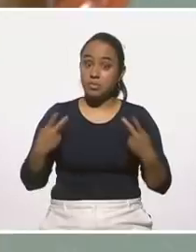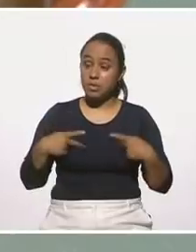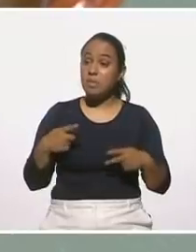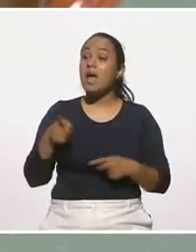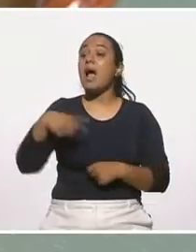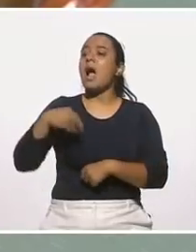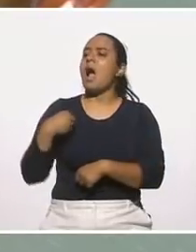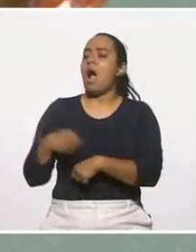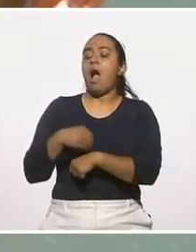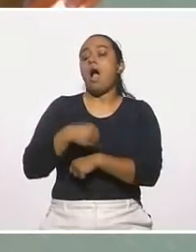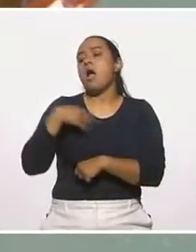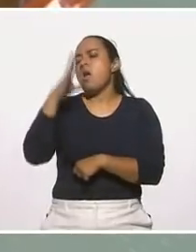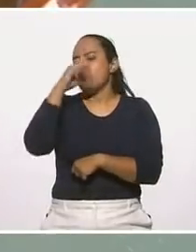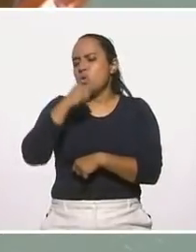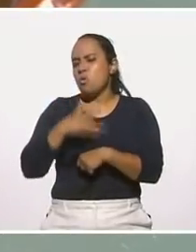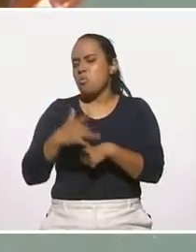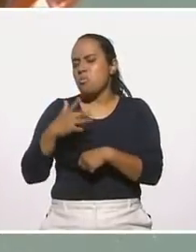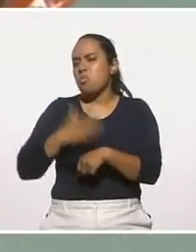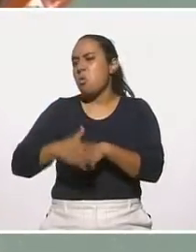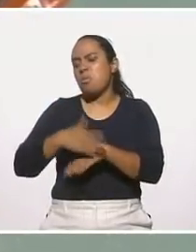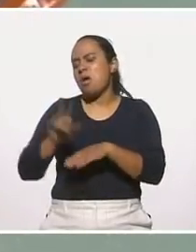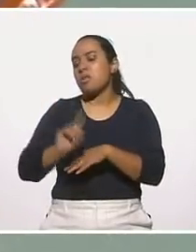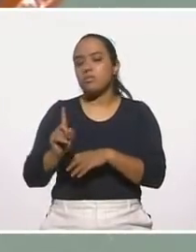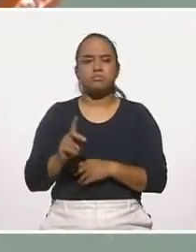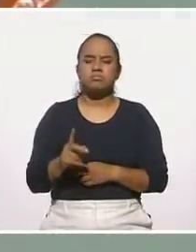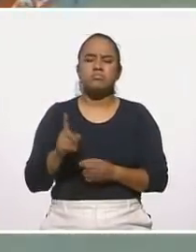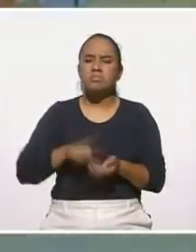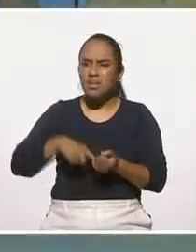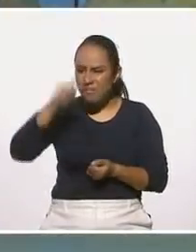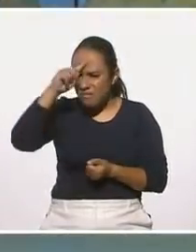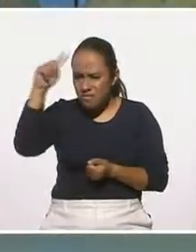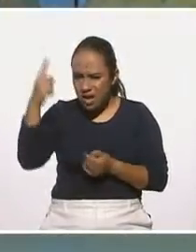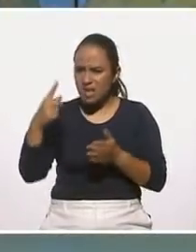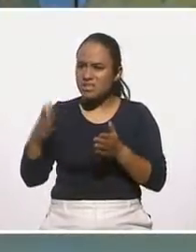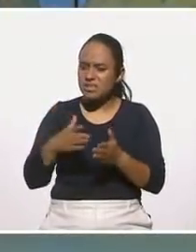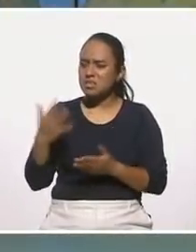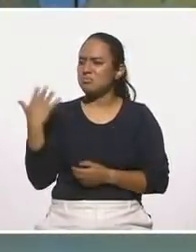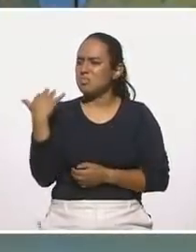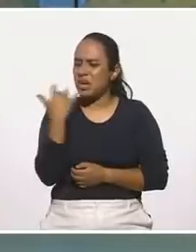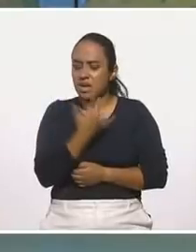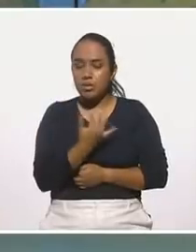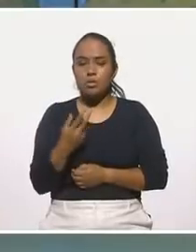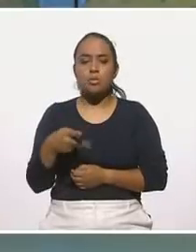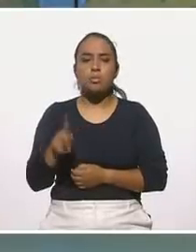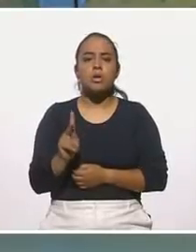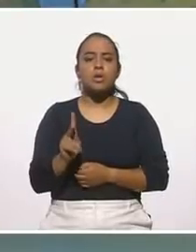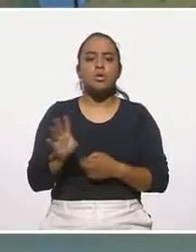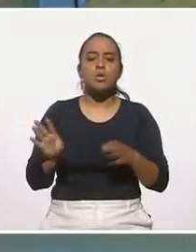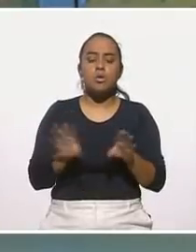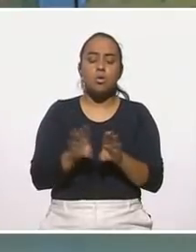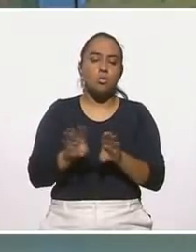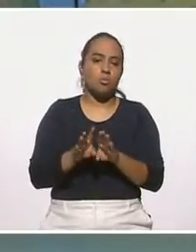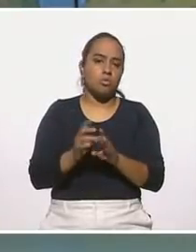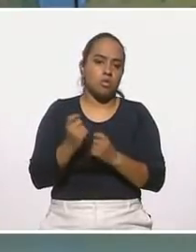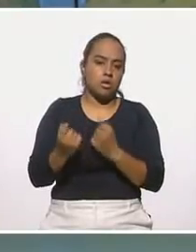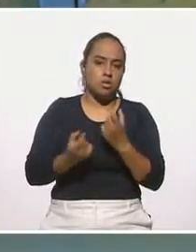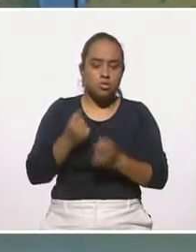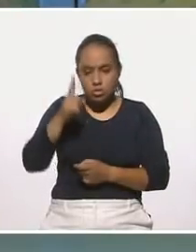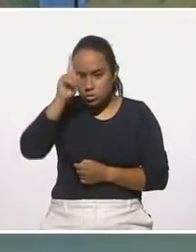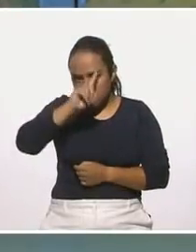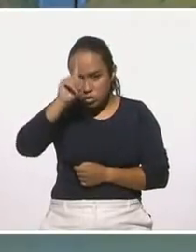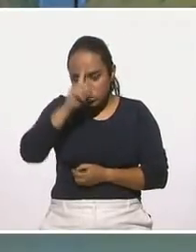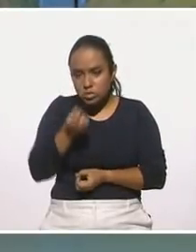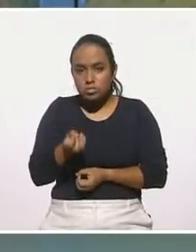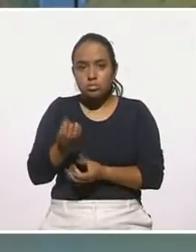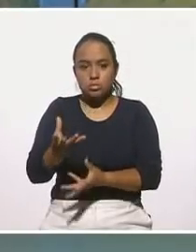excusa para no comer nopal, porque es rico, es fácil de preparar por lo que nos menciona. Pero, ¿cómo podemos también, algunos consejos que le